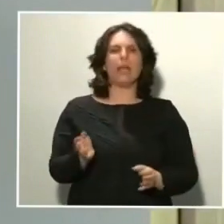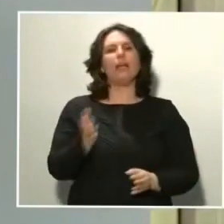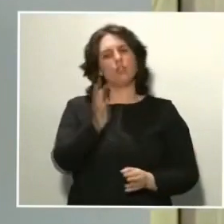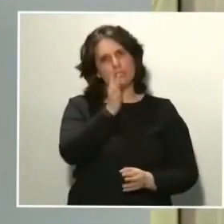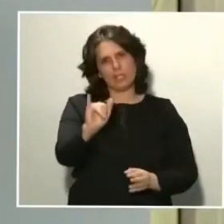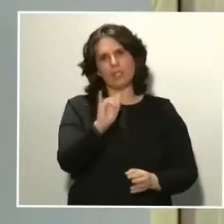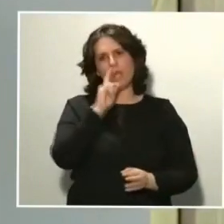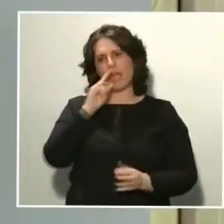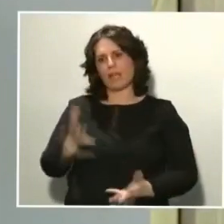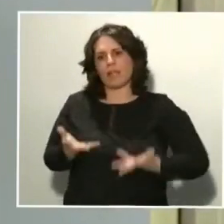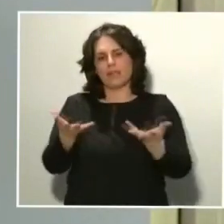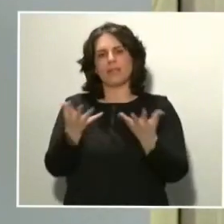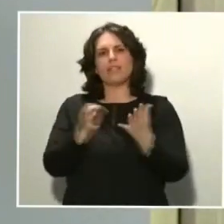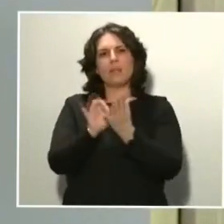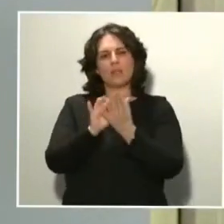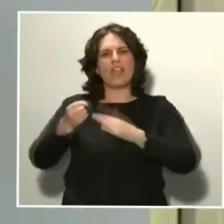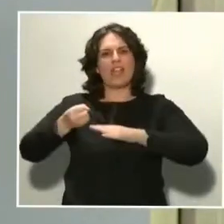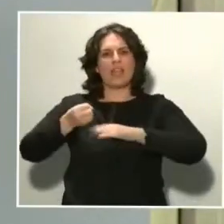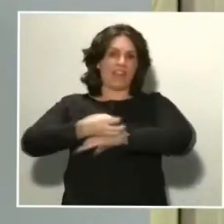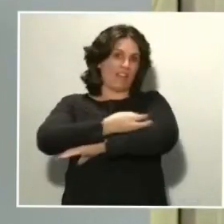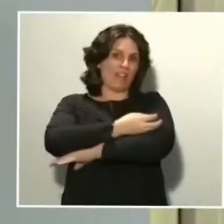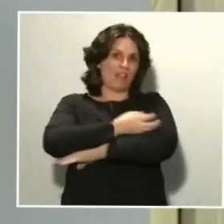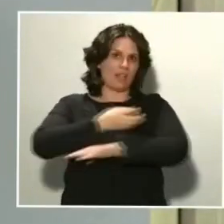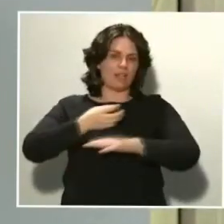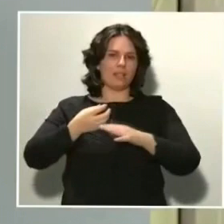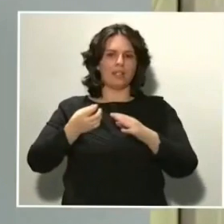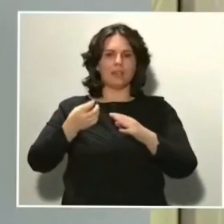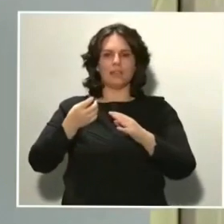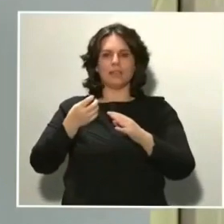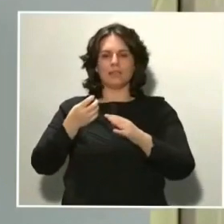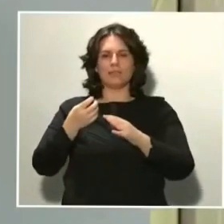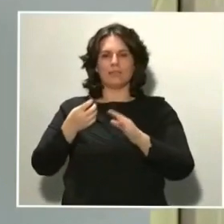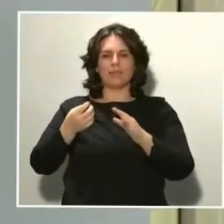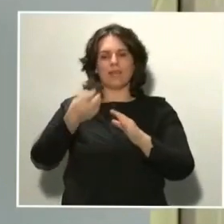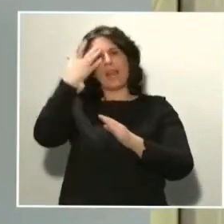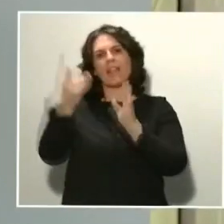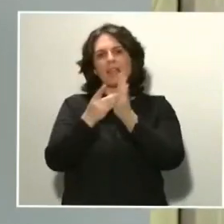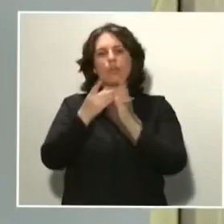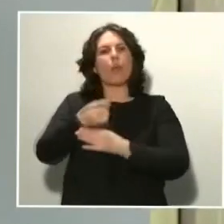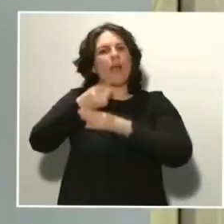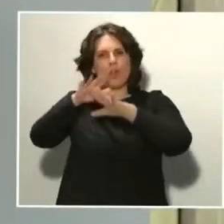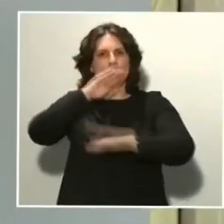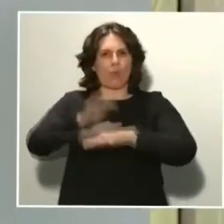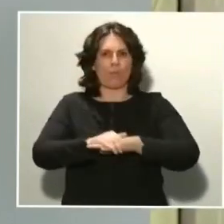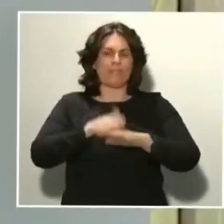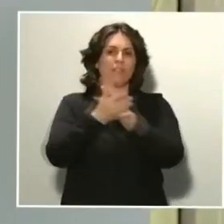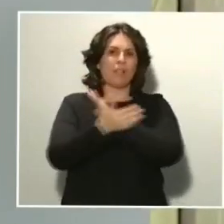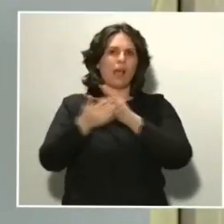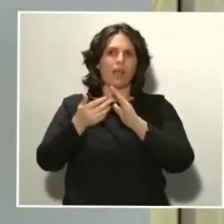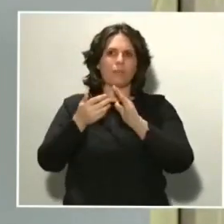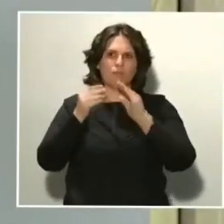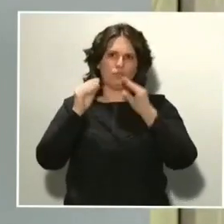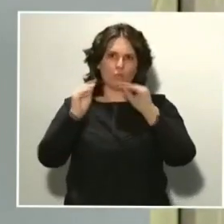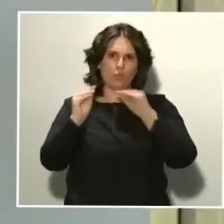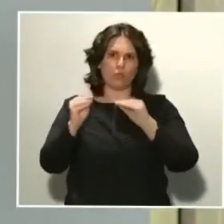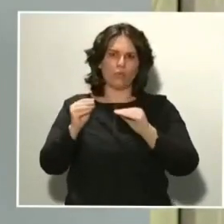Renfe, que ya cumple las obligaciones del Real Decreto y, por tanto, supone una reducción importante en la oferta.